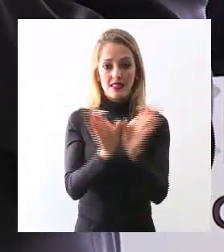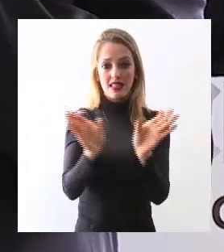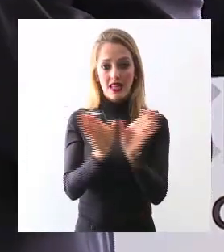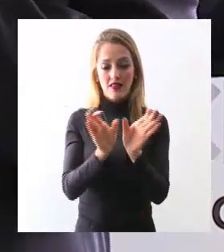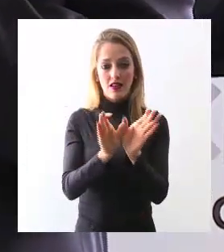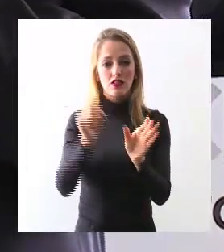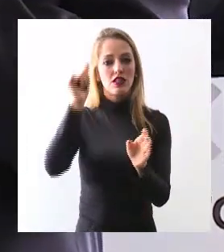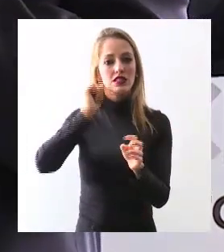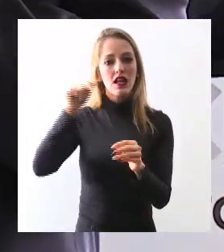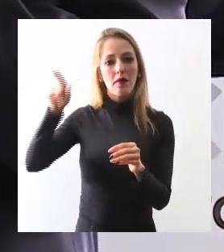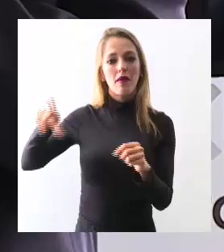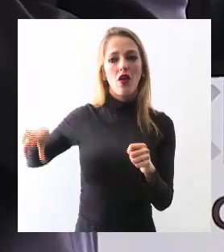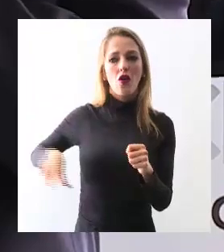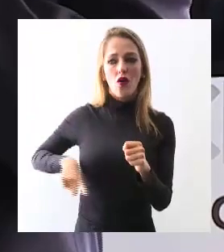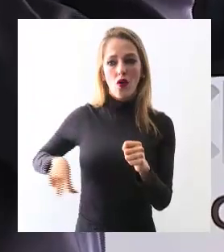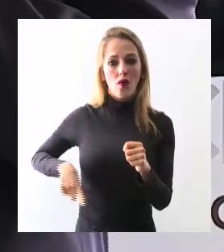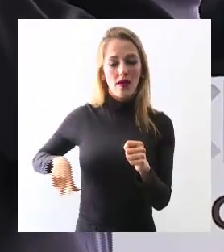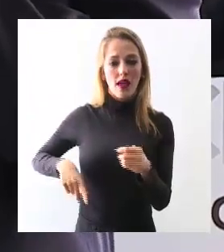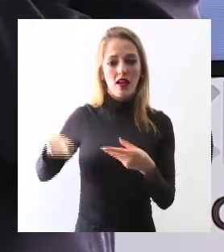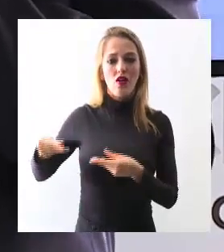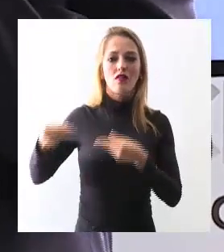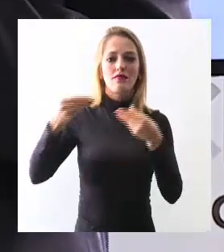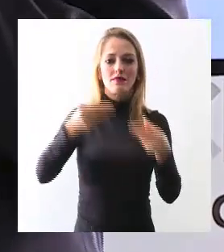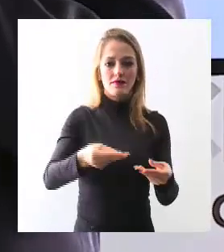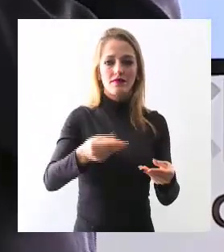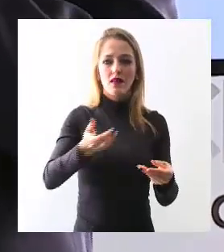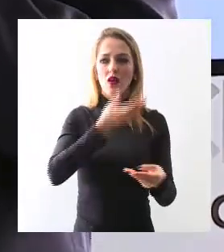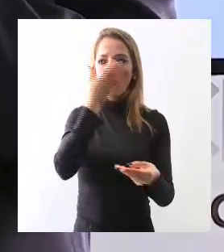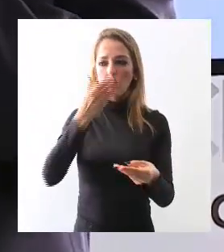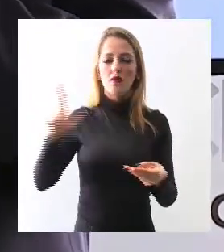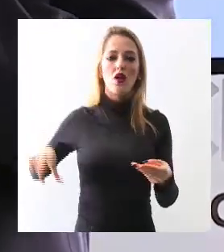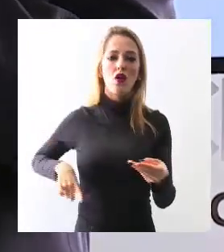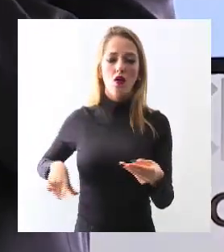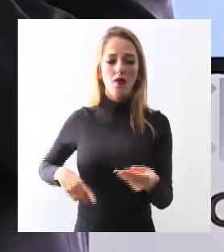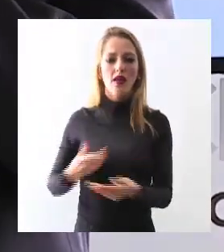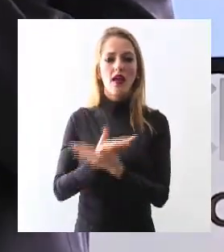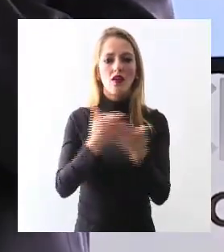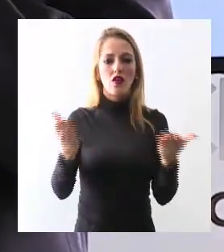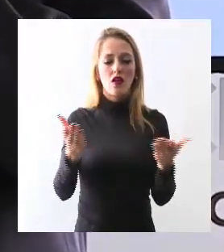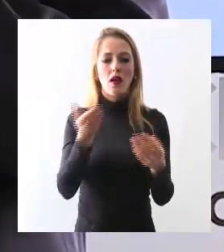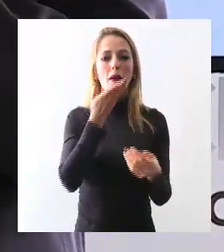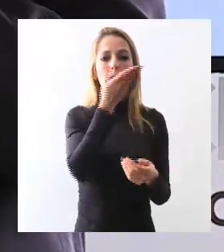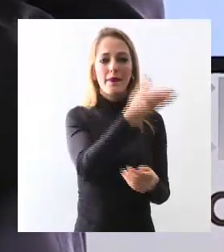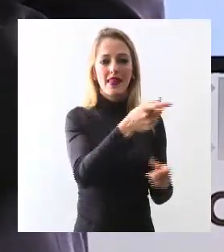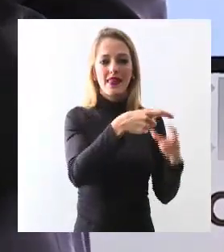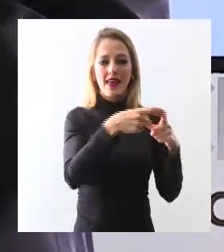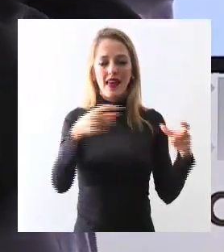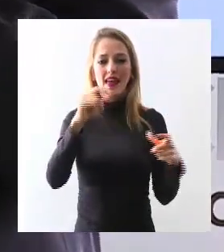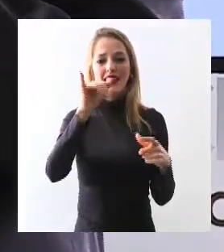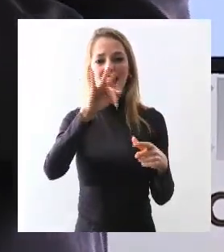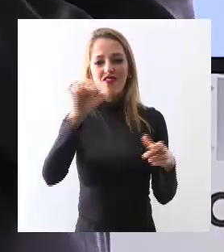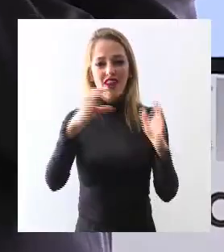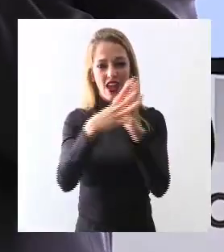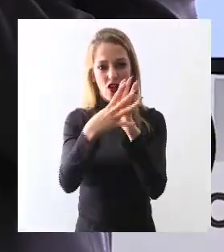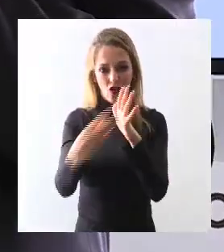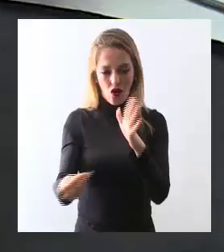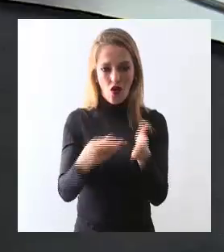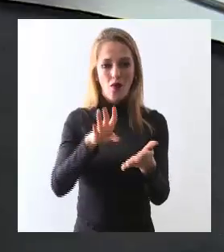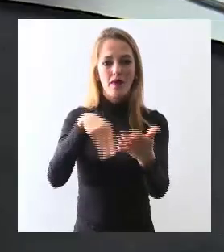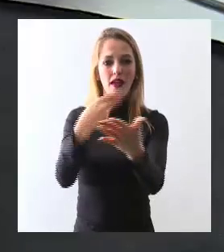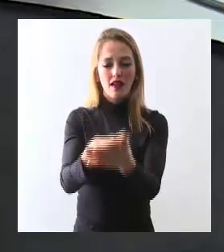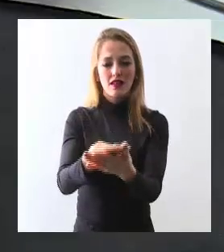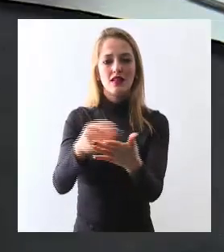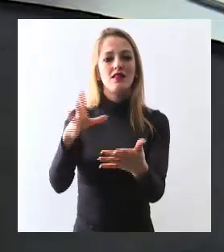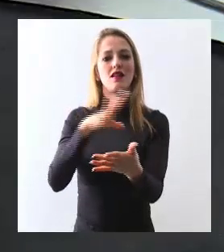entrega el gobierno tradicional, donde se les pide su copia de identificación, su